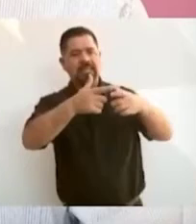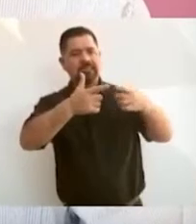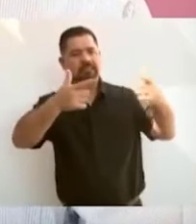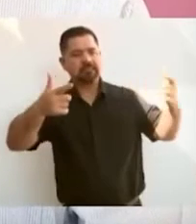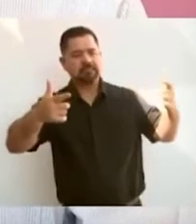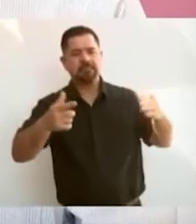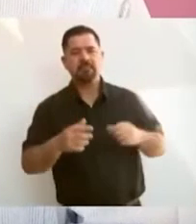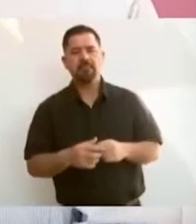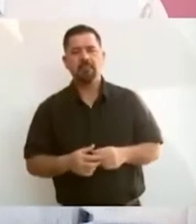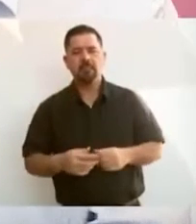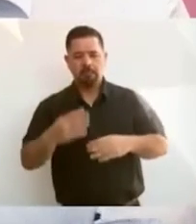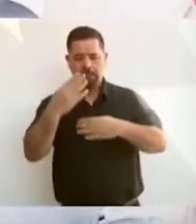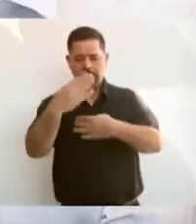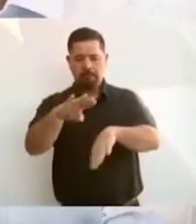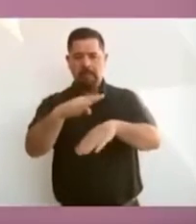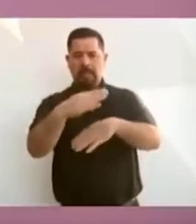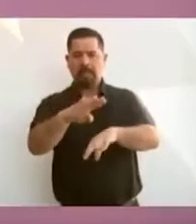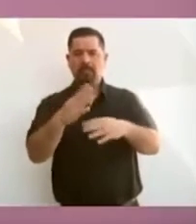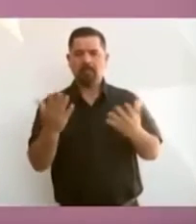los bancos,